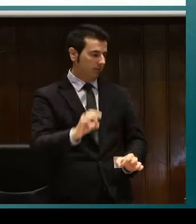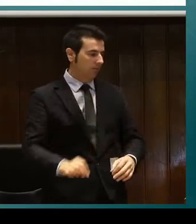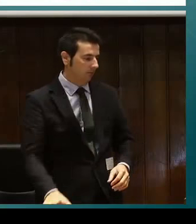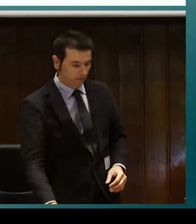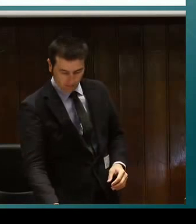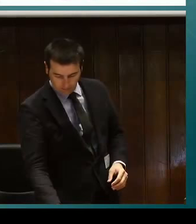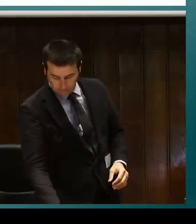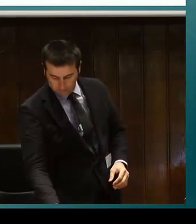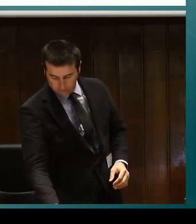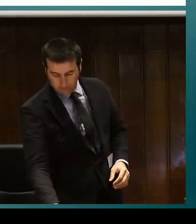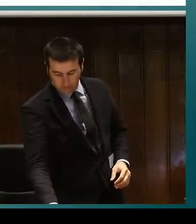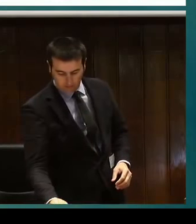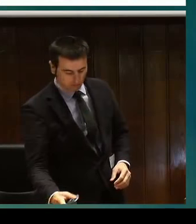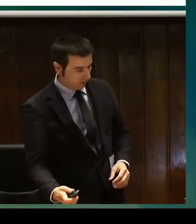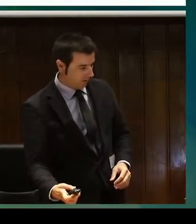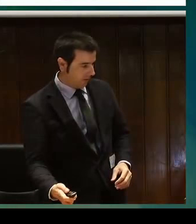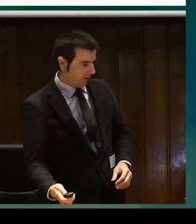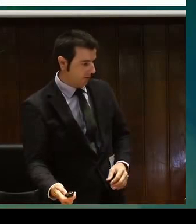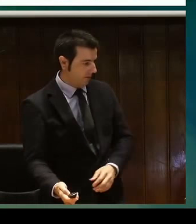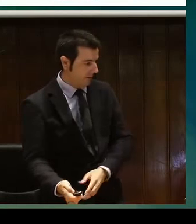Y eso serían las personas sordociegas.